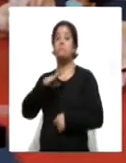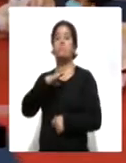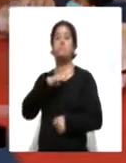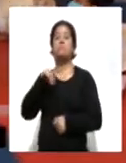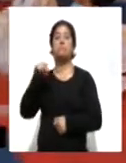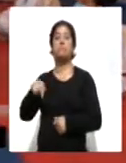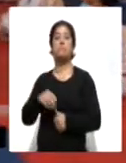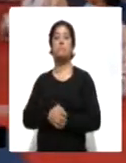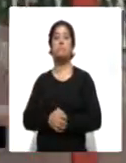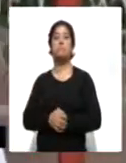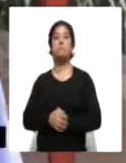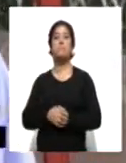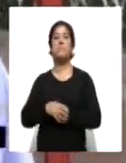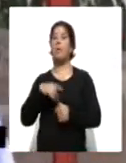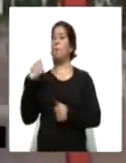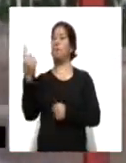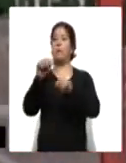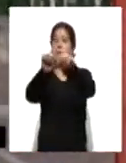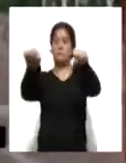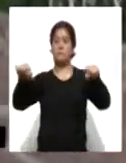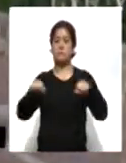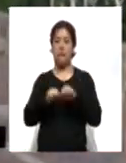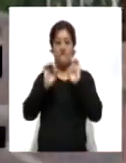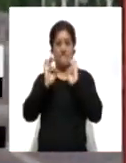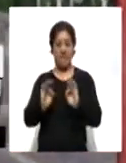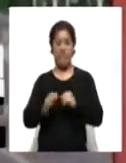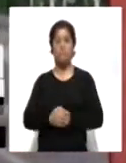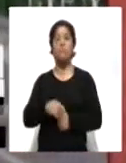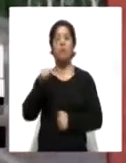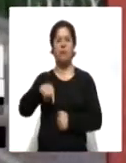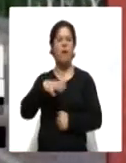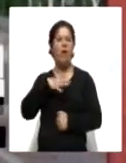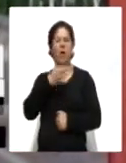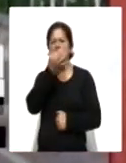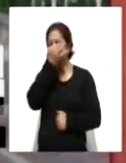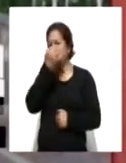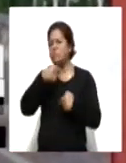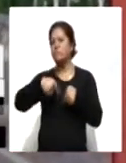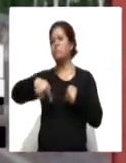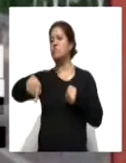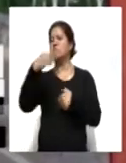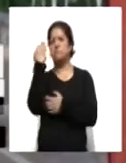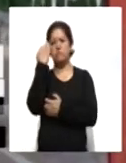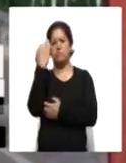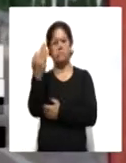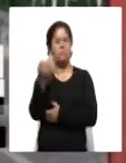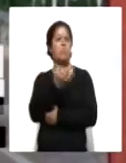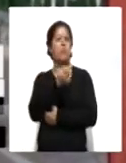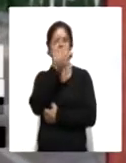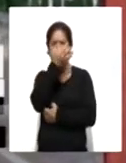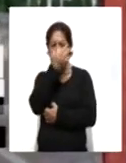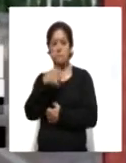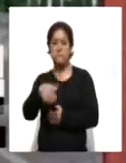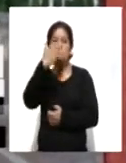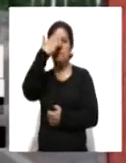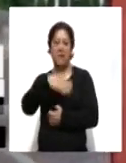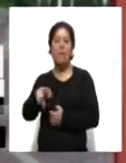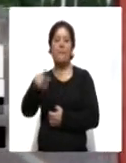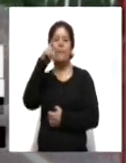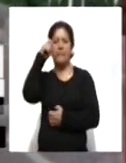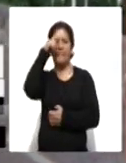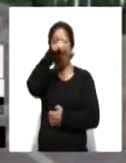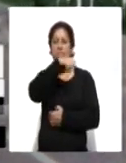instalaciones adecuadas. Es muy favorable, llevamos aquí poco tiempo, sabemos que las cosas son un poco